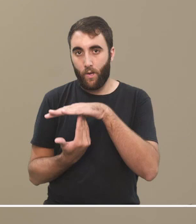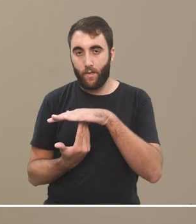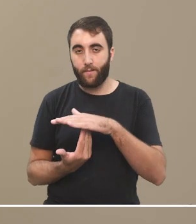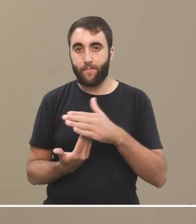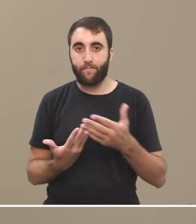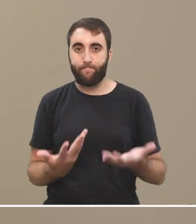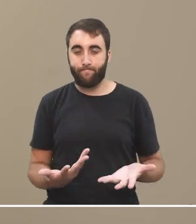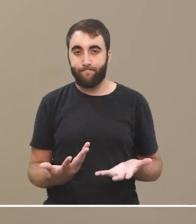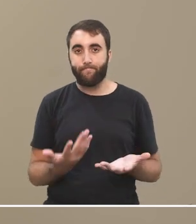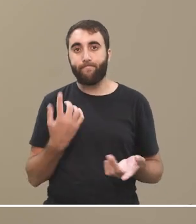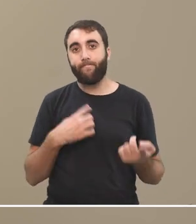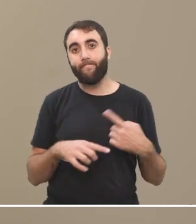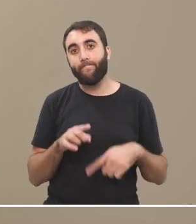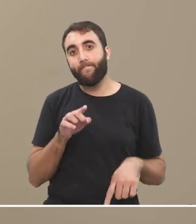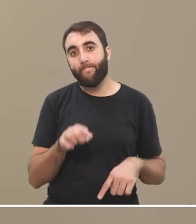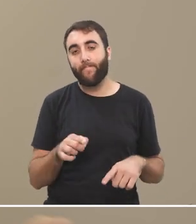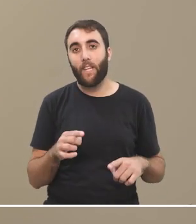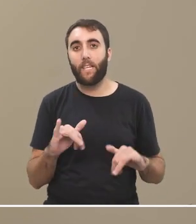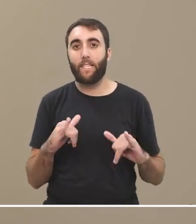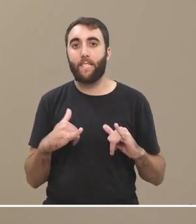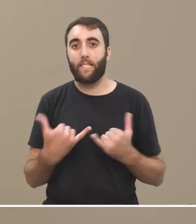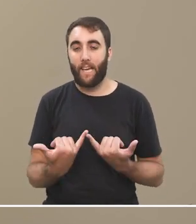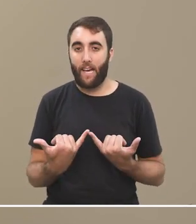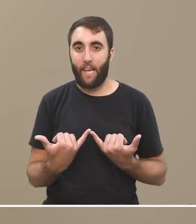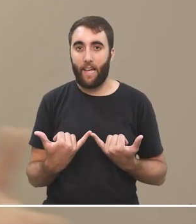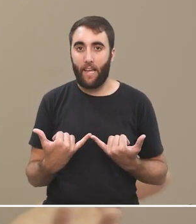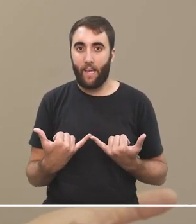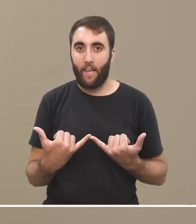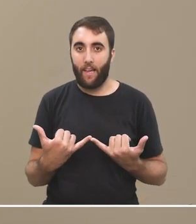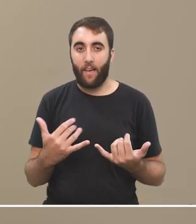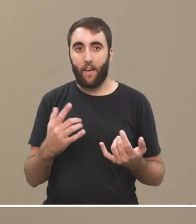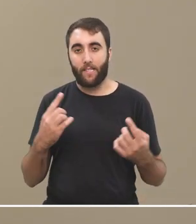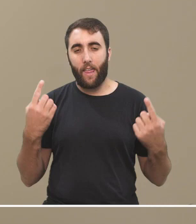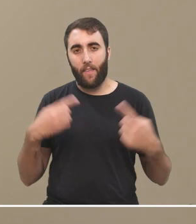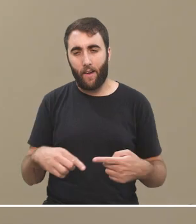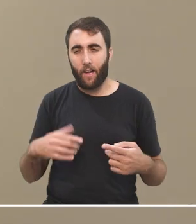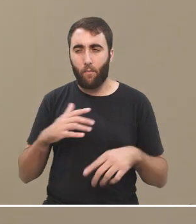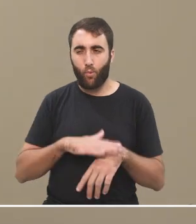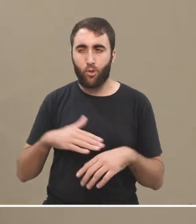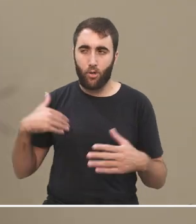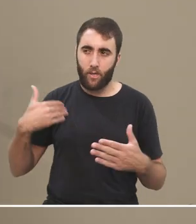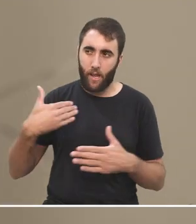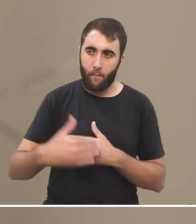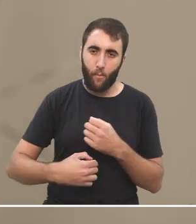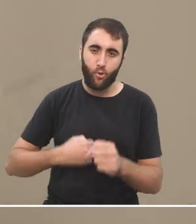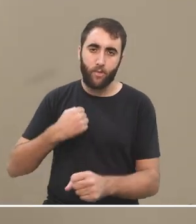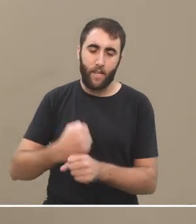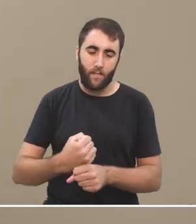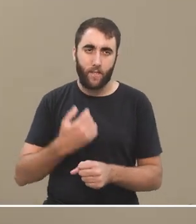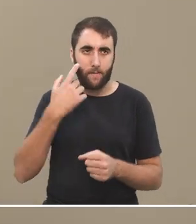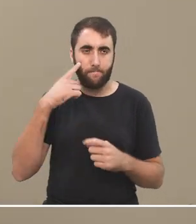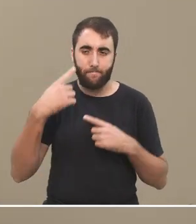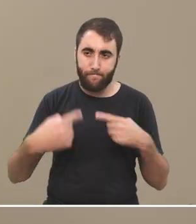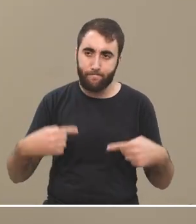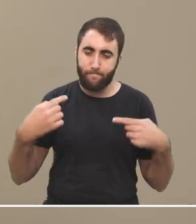entonces bueno todo esto se ha ido se ha ido debatiendo muchísimo en los últimos años y